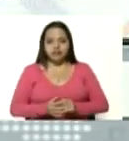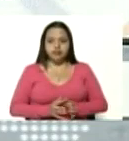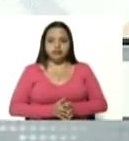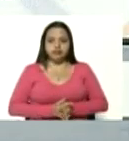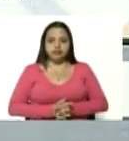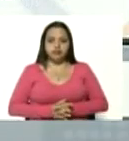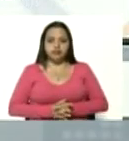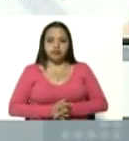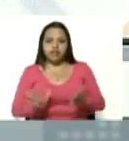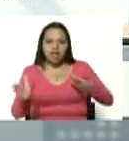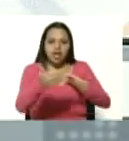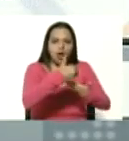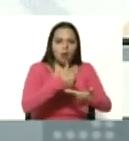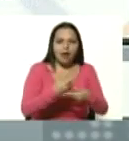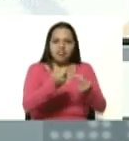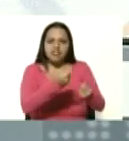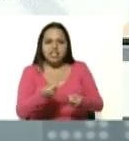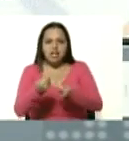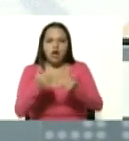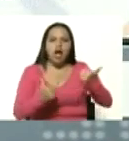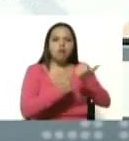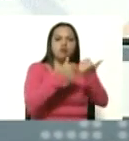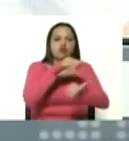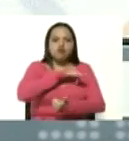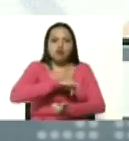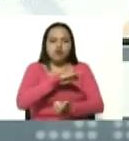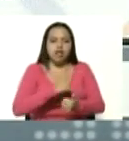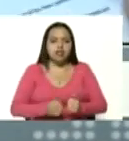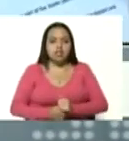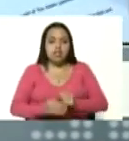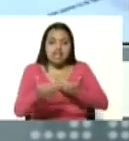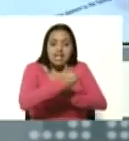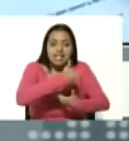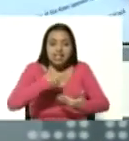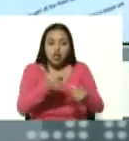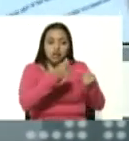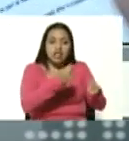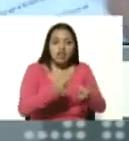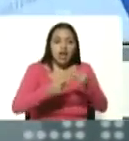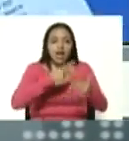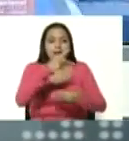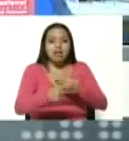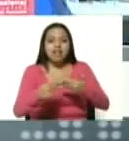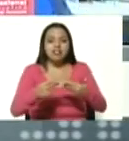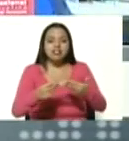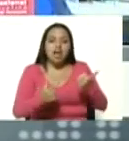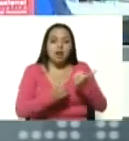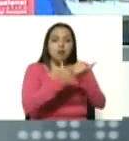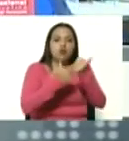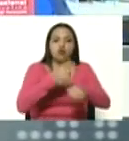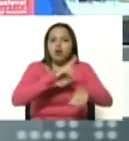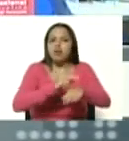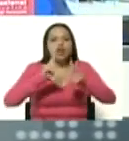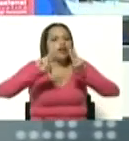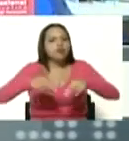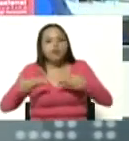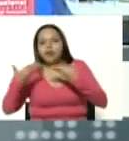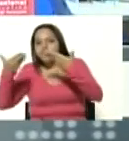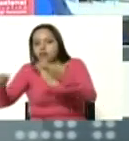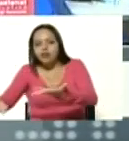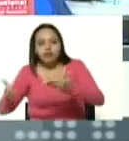le quitaron el dinero a la inversión social que le quitaron el dinero al programa de apoyo a los médicos que nunca llegó